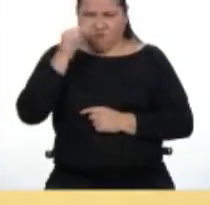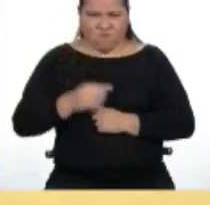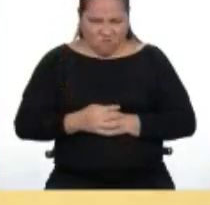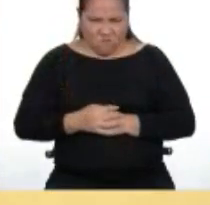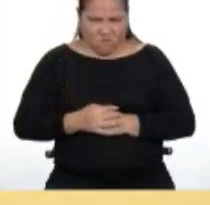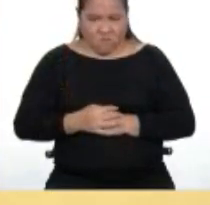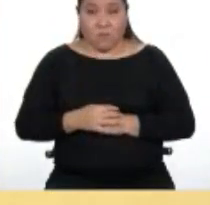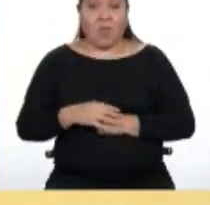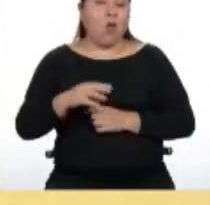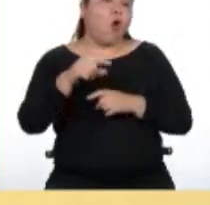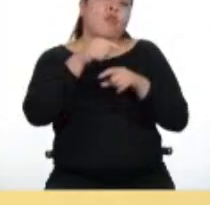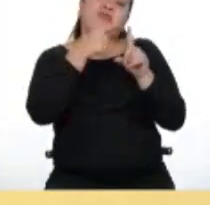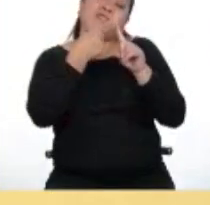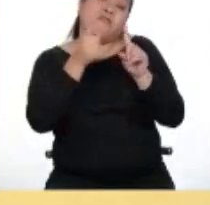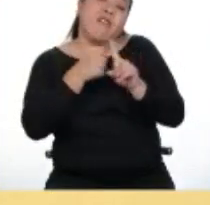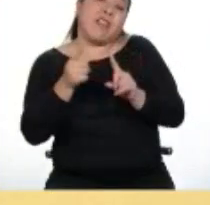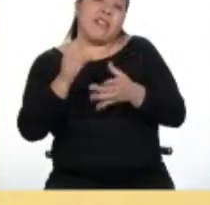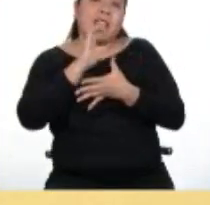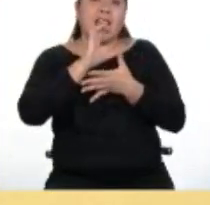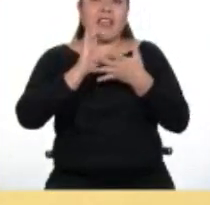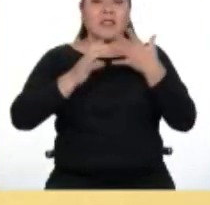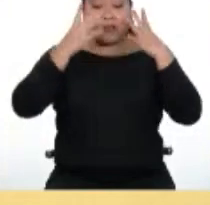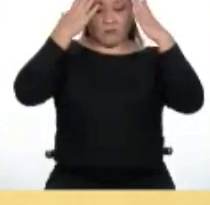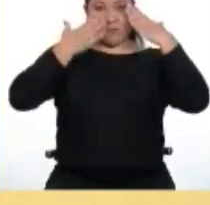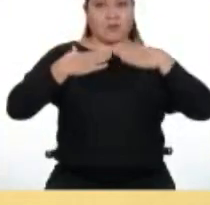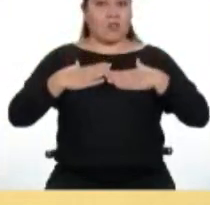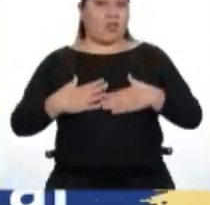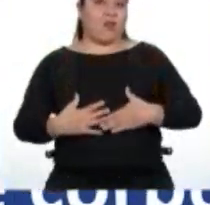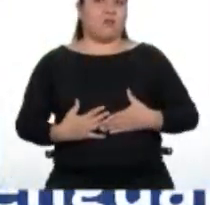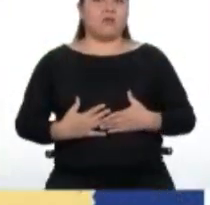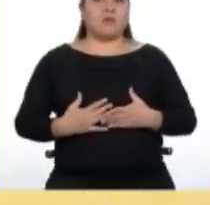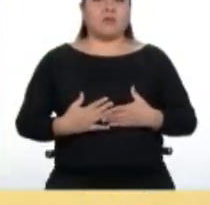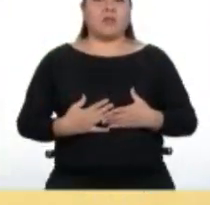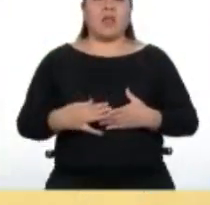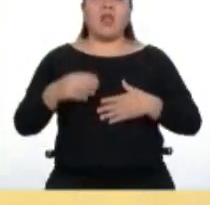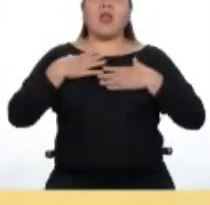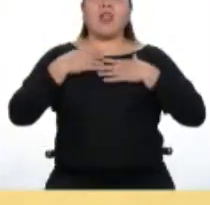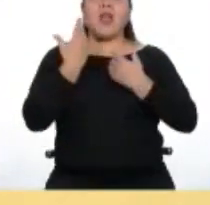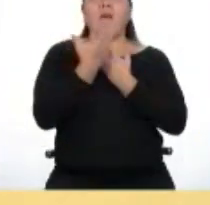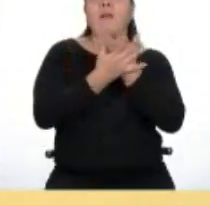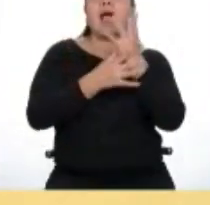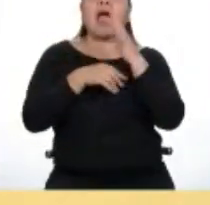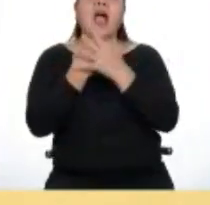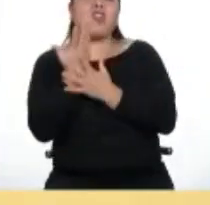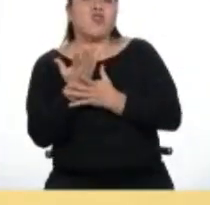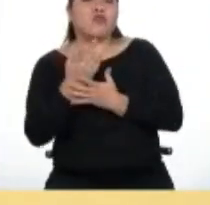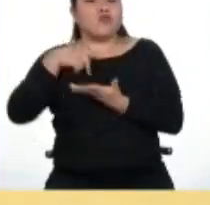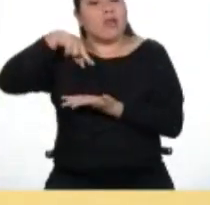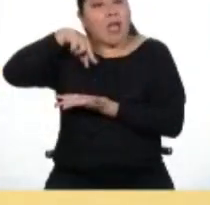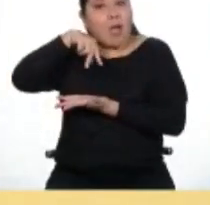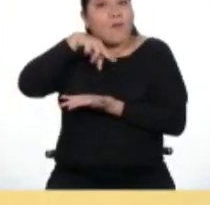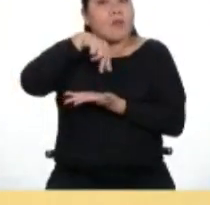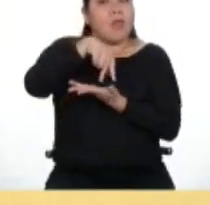además de otras características del lenguaje corporal, la forma de mover las manos, de caminar, la postura de los